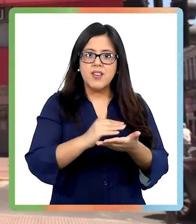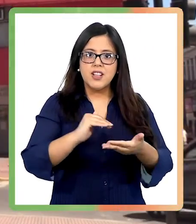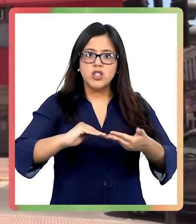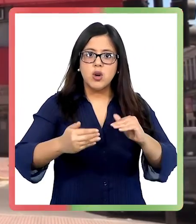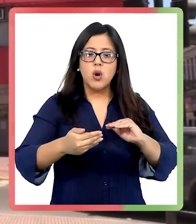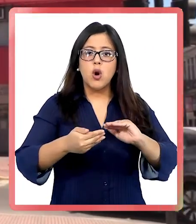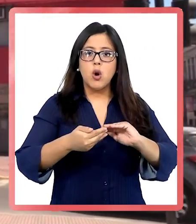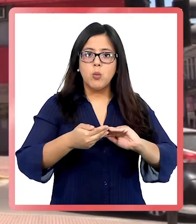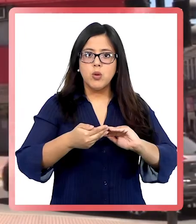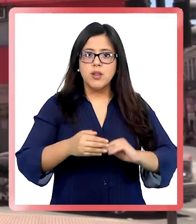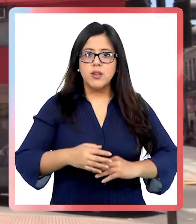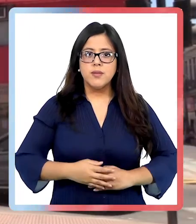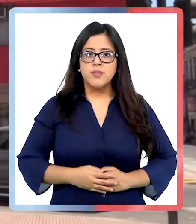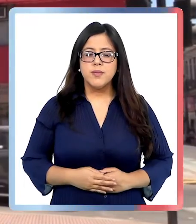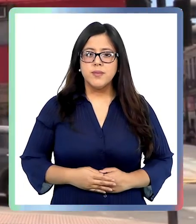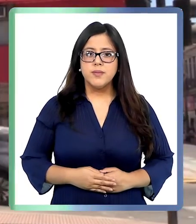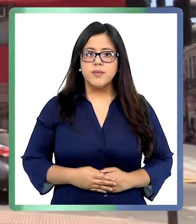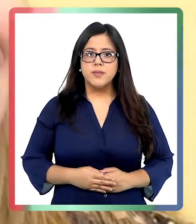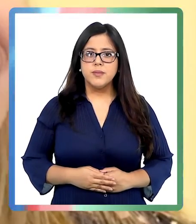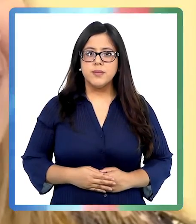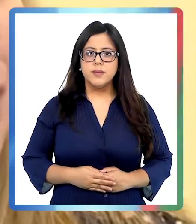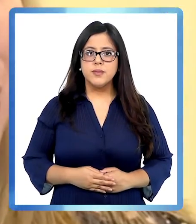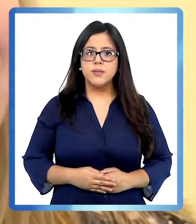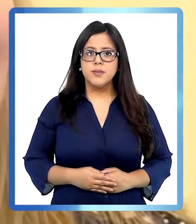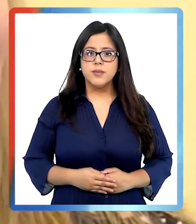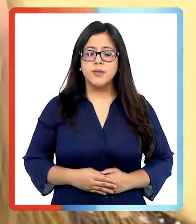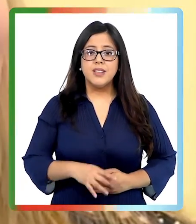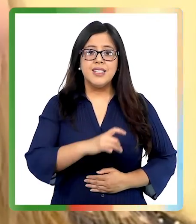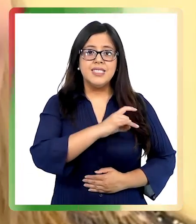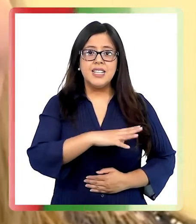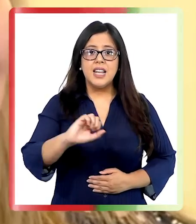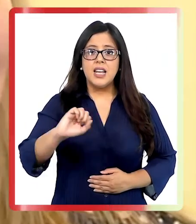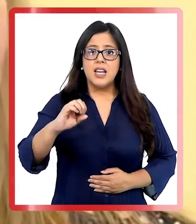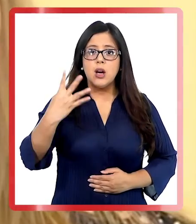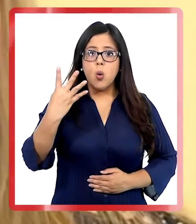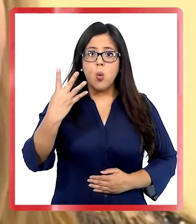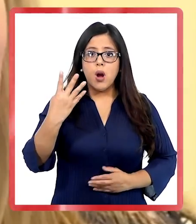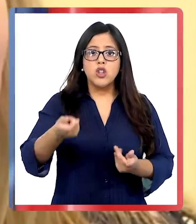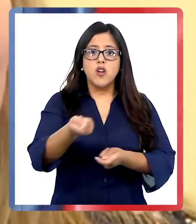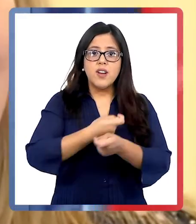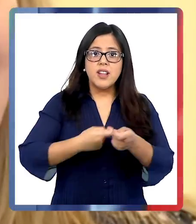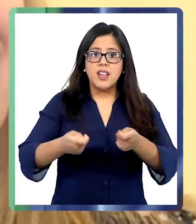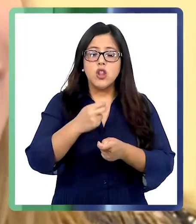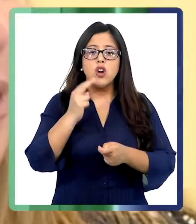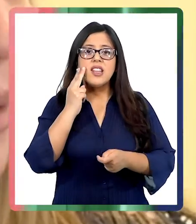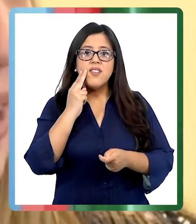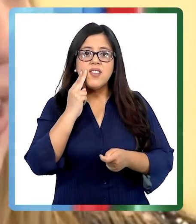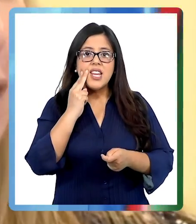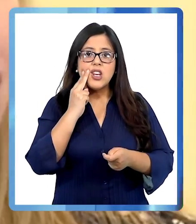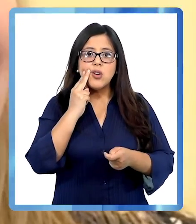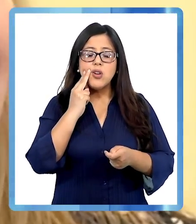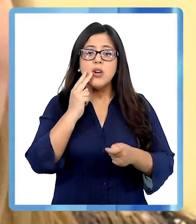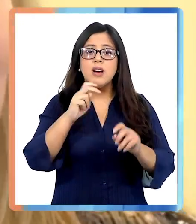2021. Cuando la investigada prestaba servicios a honorarios dentro de la Secretaría de Planificación Comunal, SECPLA. ¡Gracias! ¡Gracias!